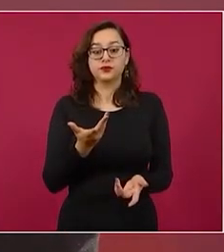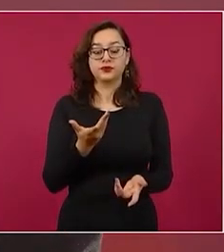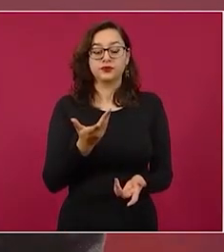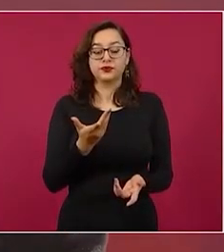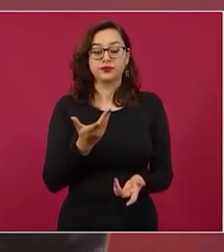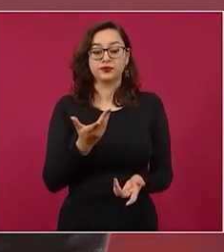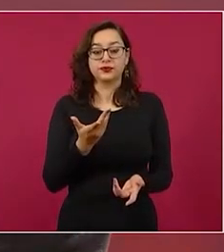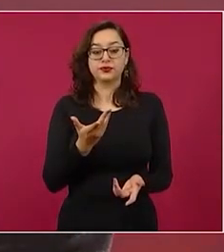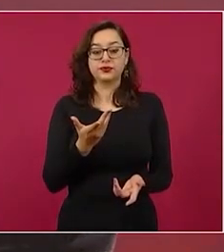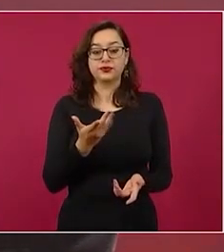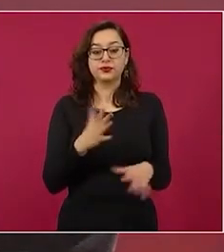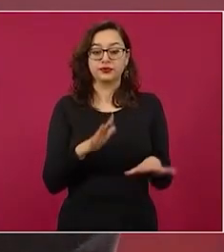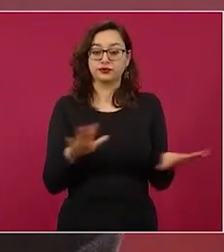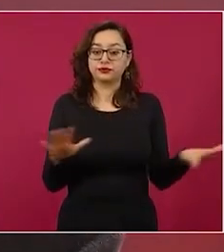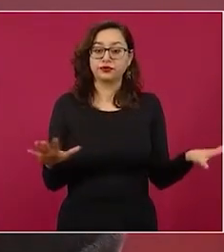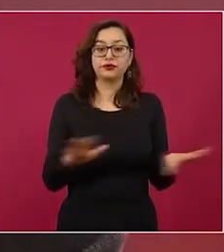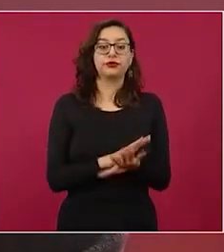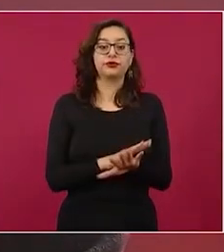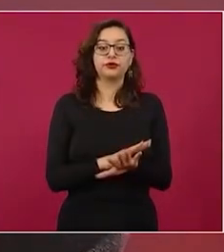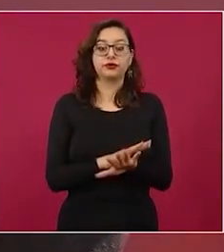a ser